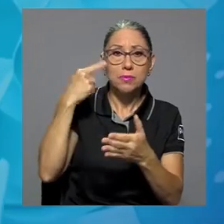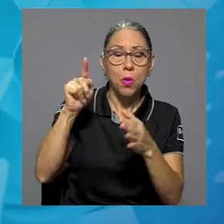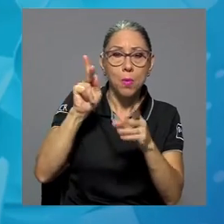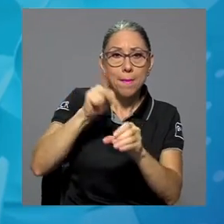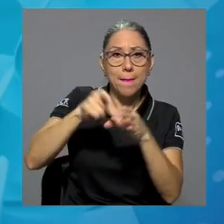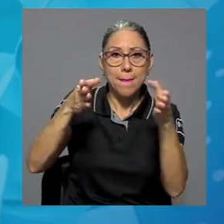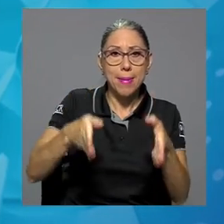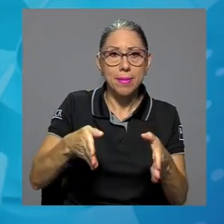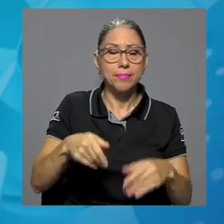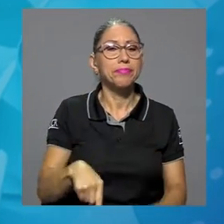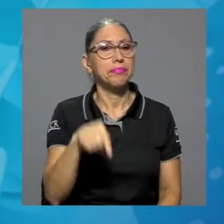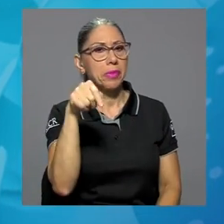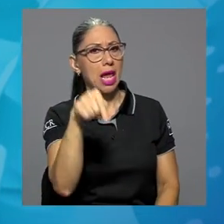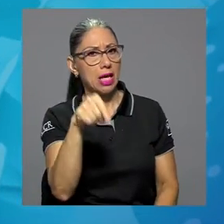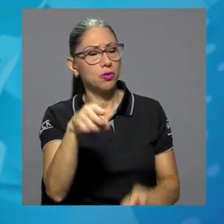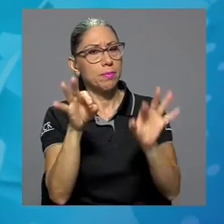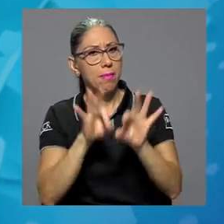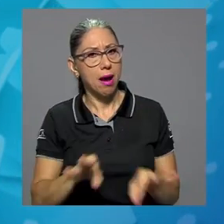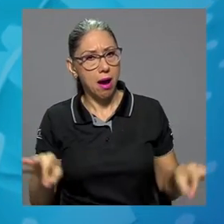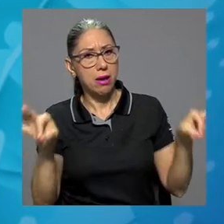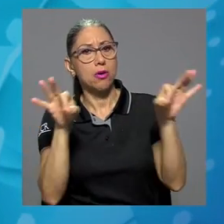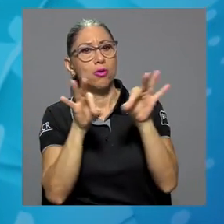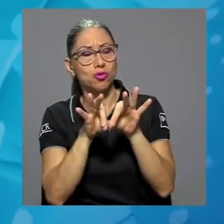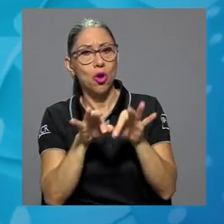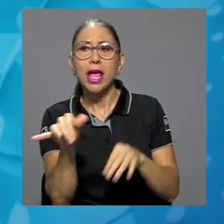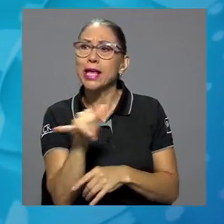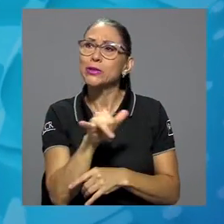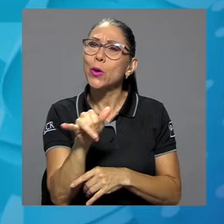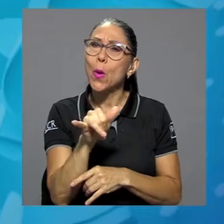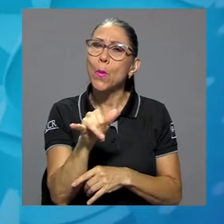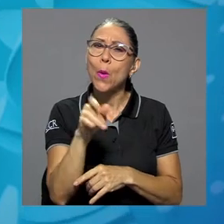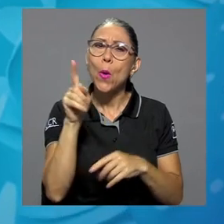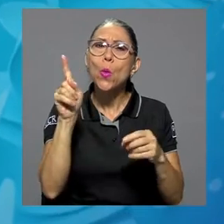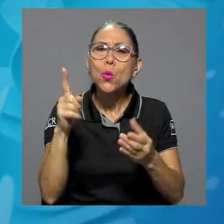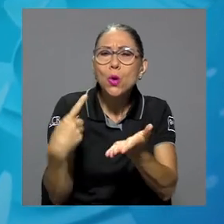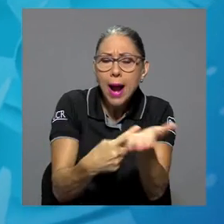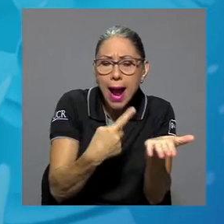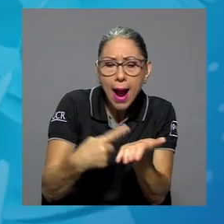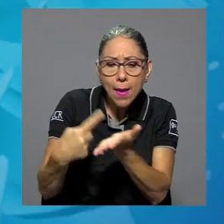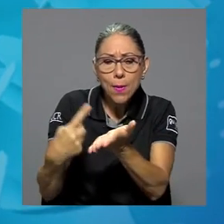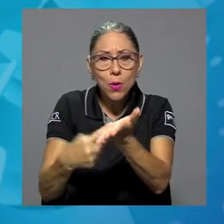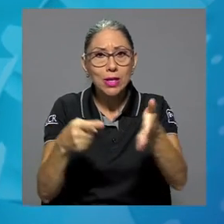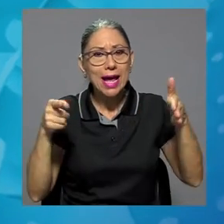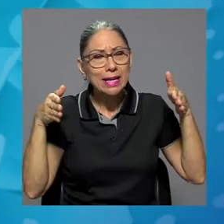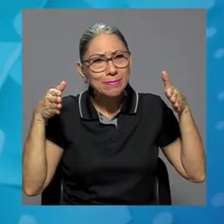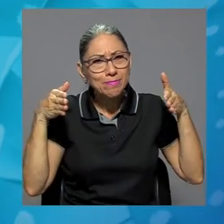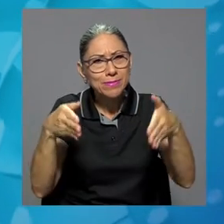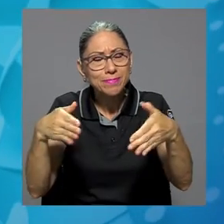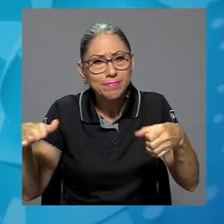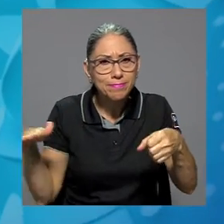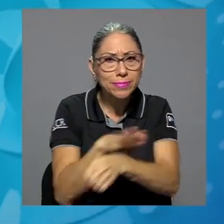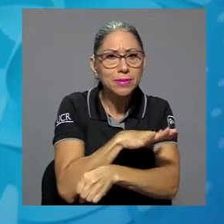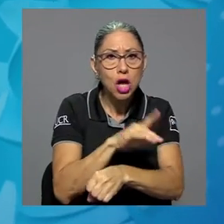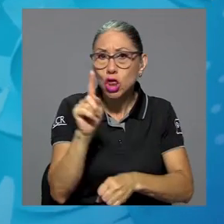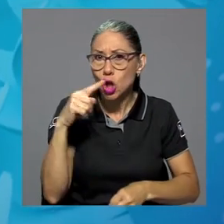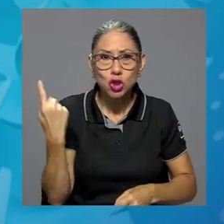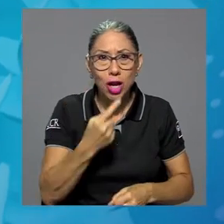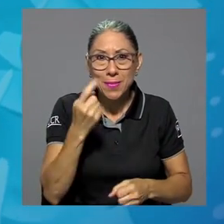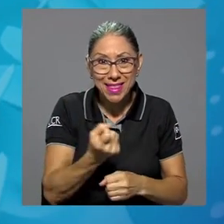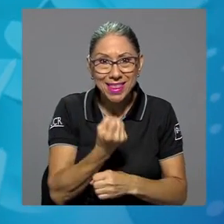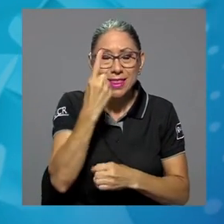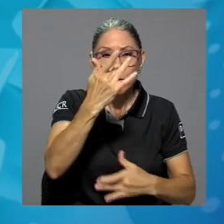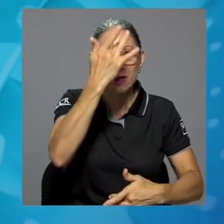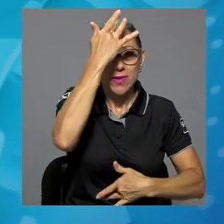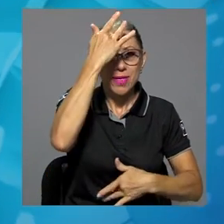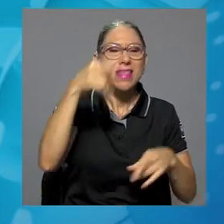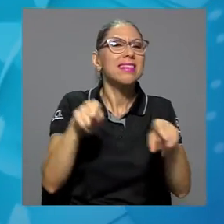que es lo más valioso, que es como un abordaje integral, nos permite no solo entender la enfermedad, sino los factores que